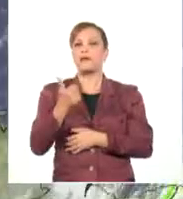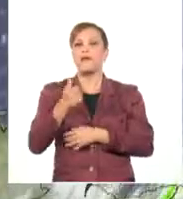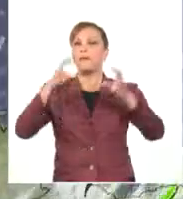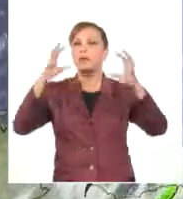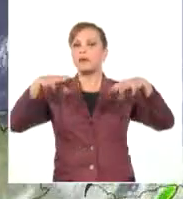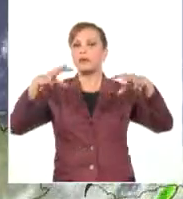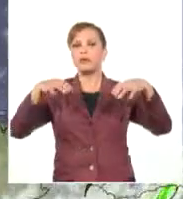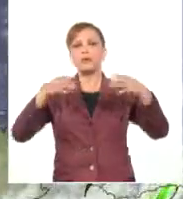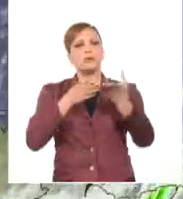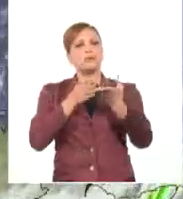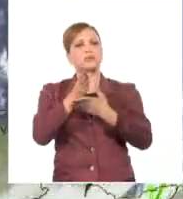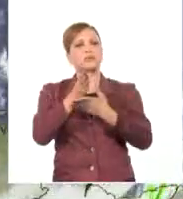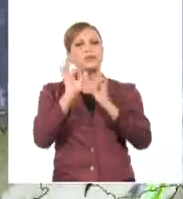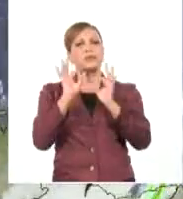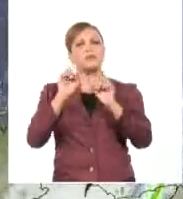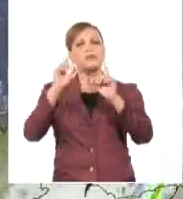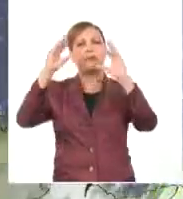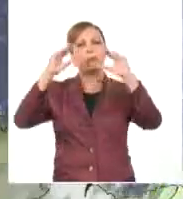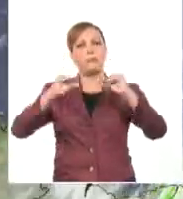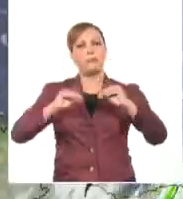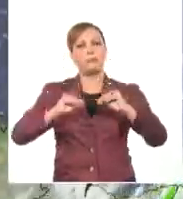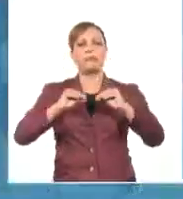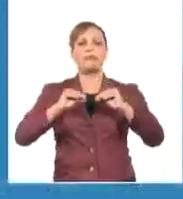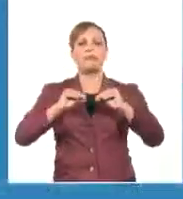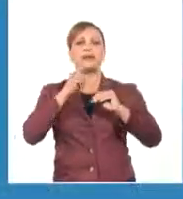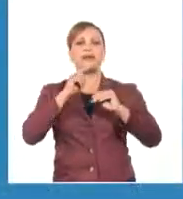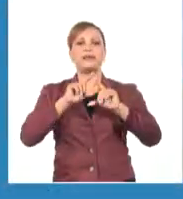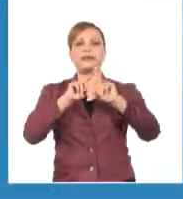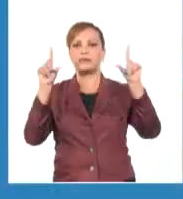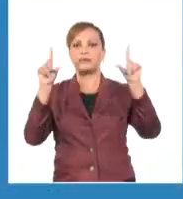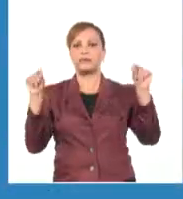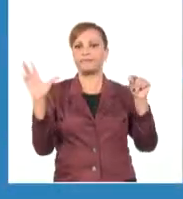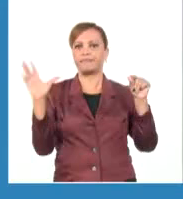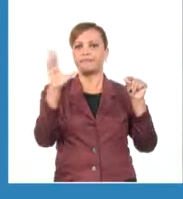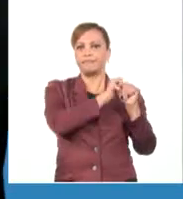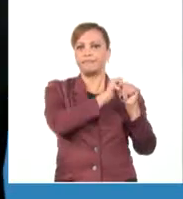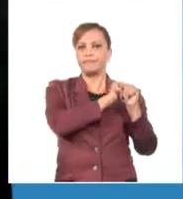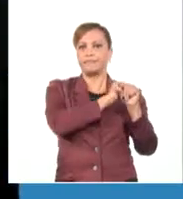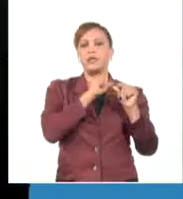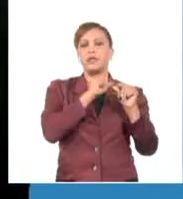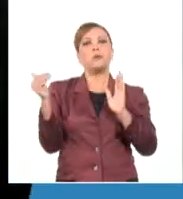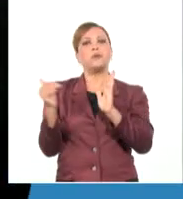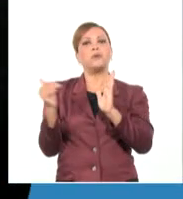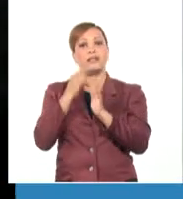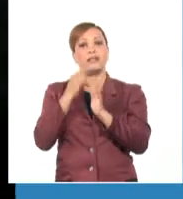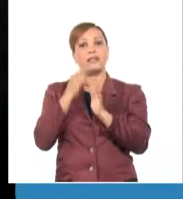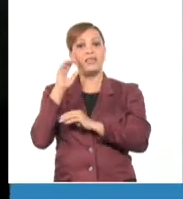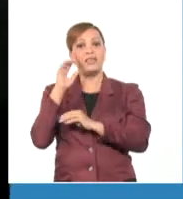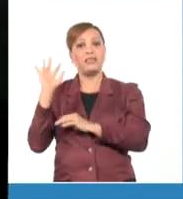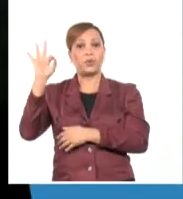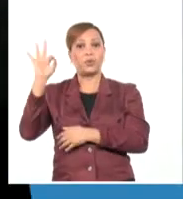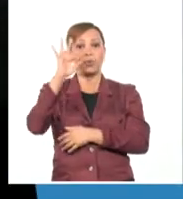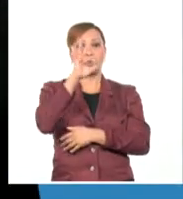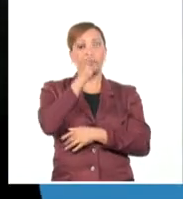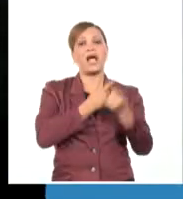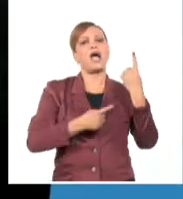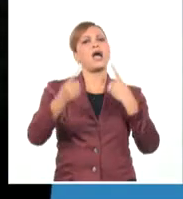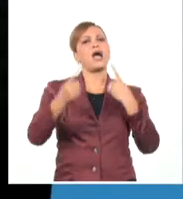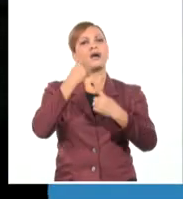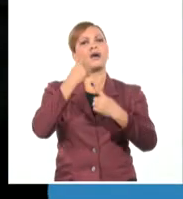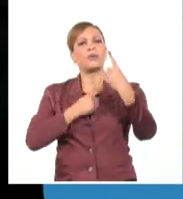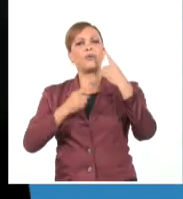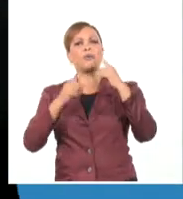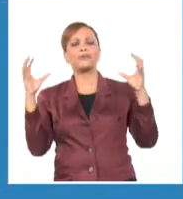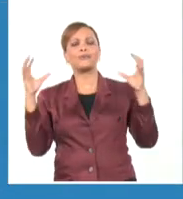continuará siendo baja en todo el territorio nacional, que tendrá una tarde, fíjense, con alguna combinación de